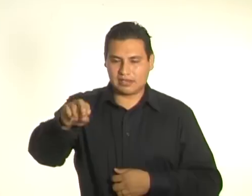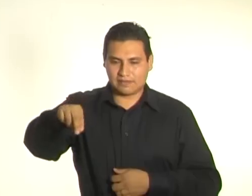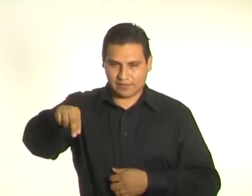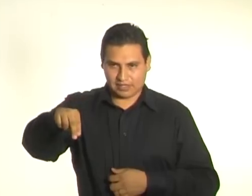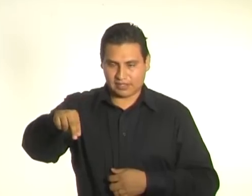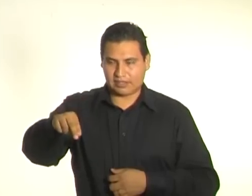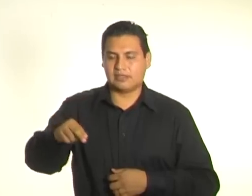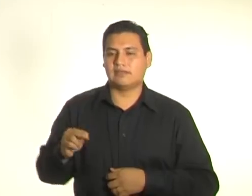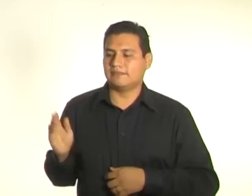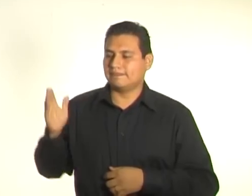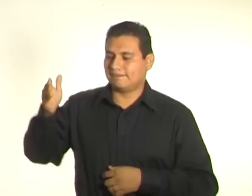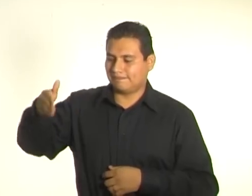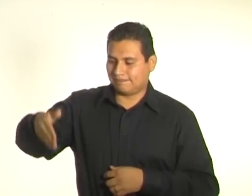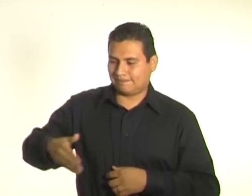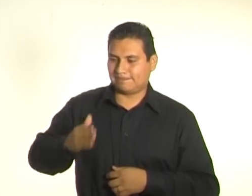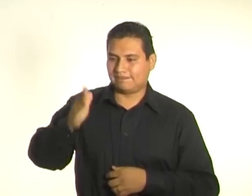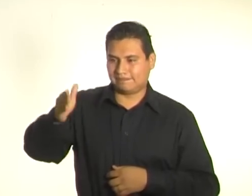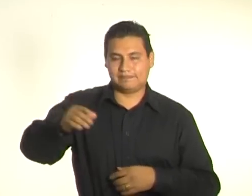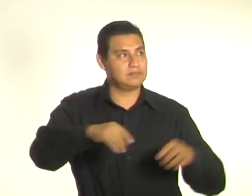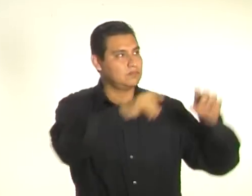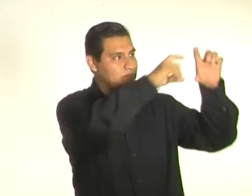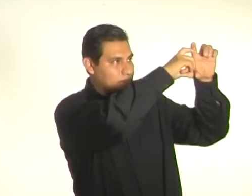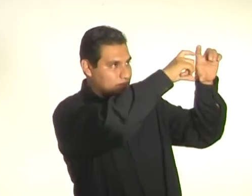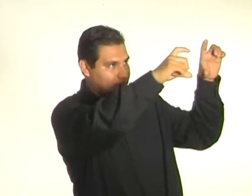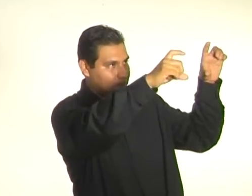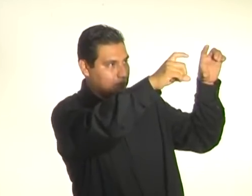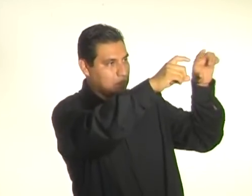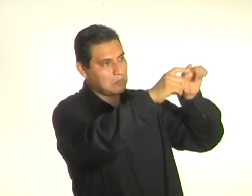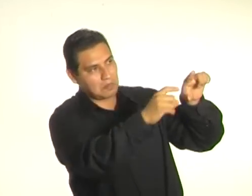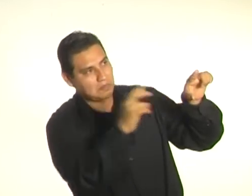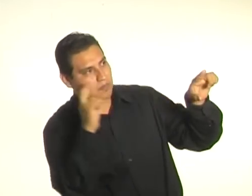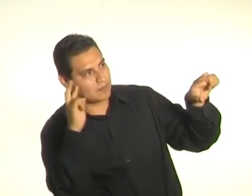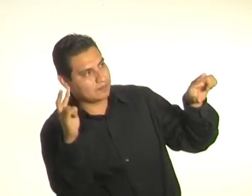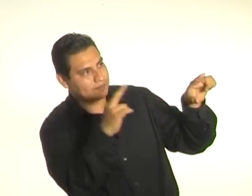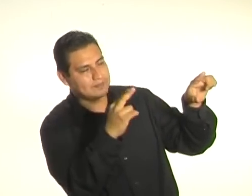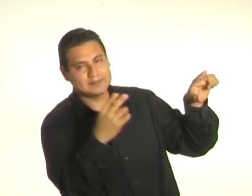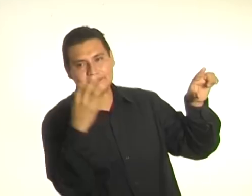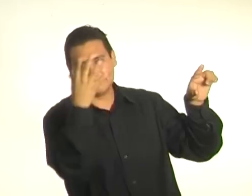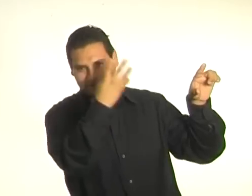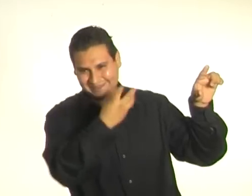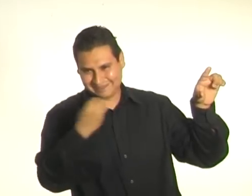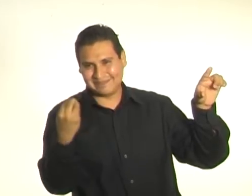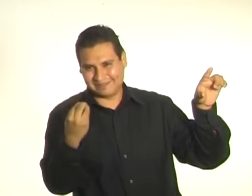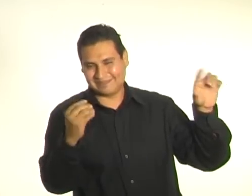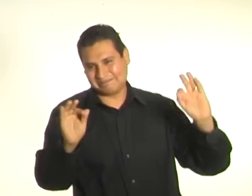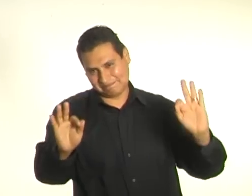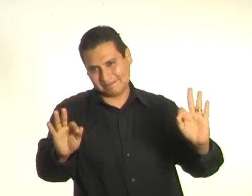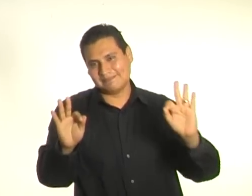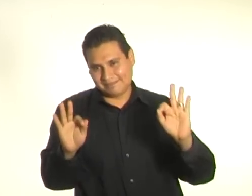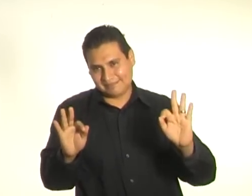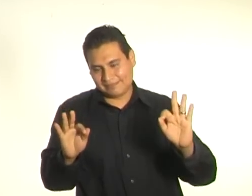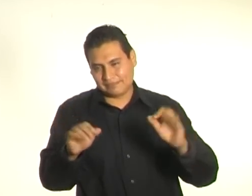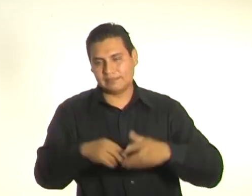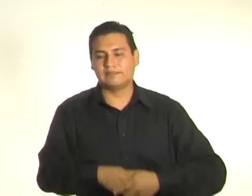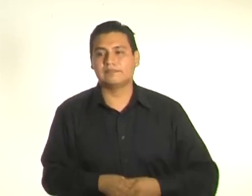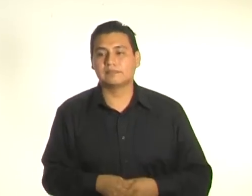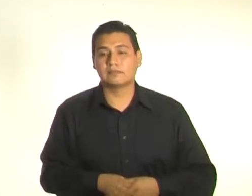colores atractivos. Porque de esa manera sus compañeros, los que son visuales, pues van a poder